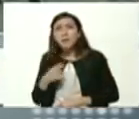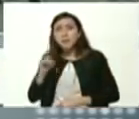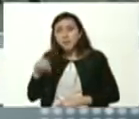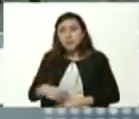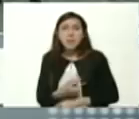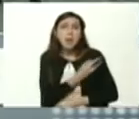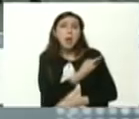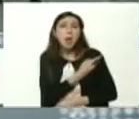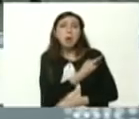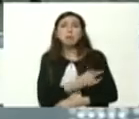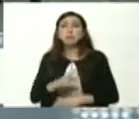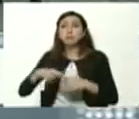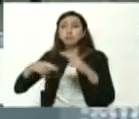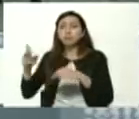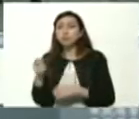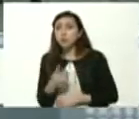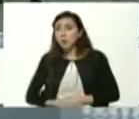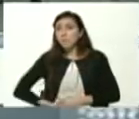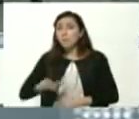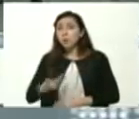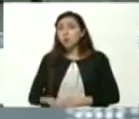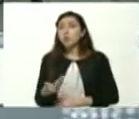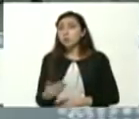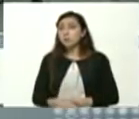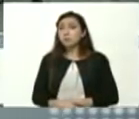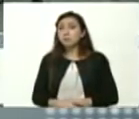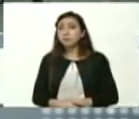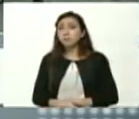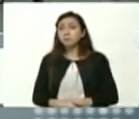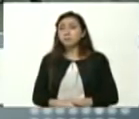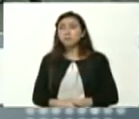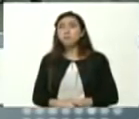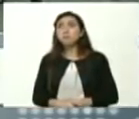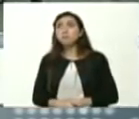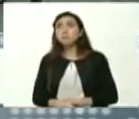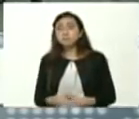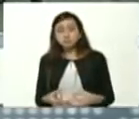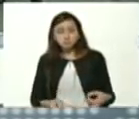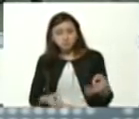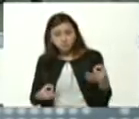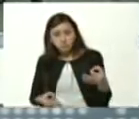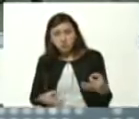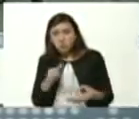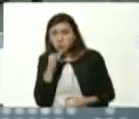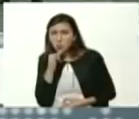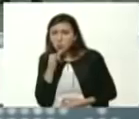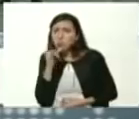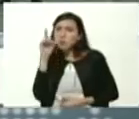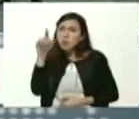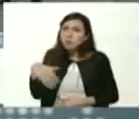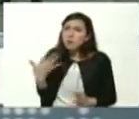muy importante por aquí tenía algunos anuncios en ese sentido